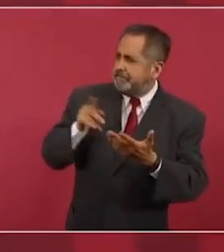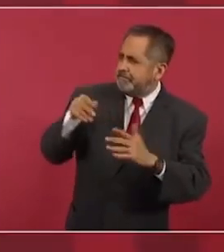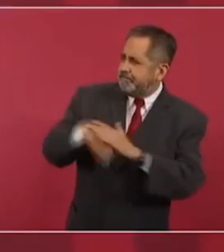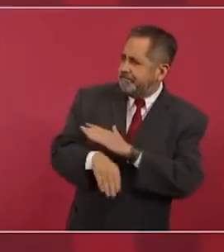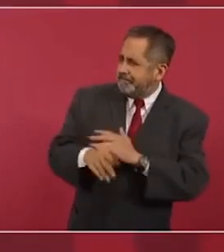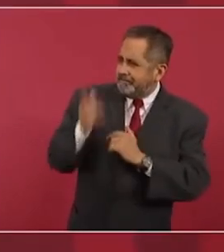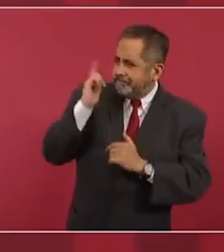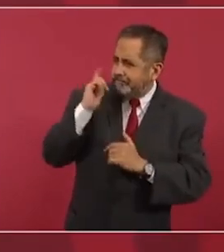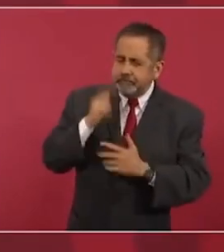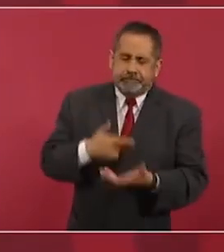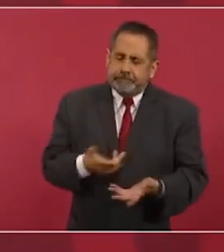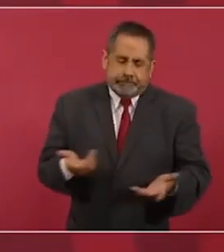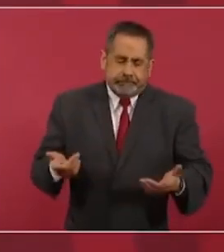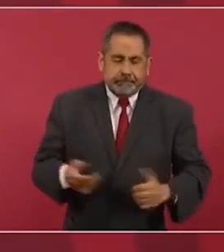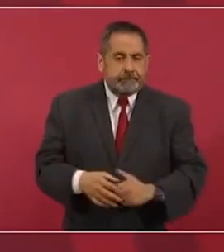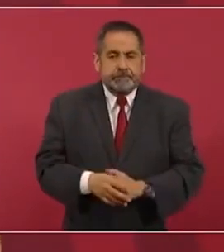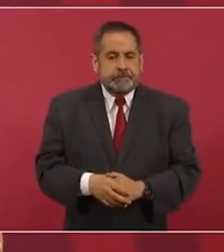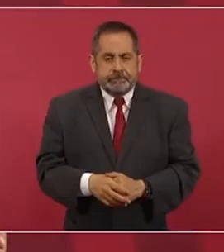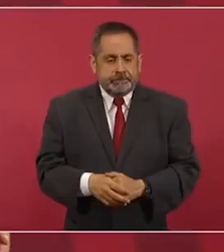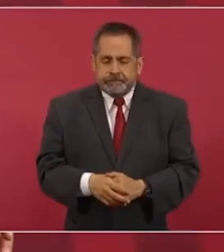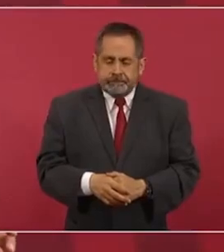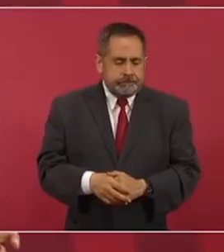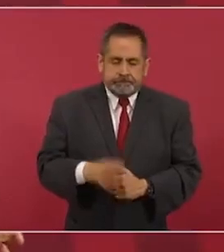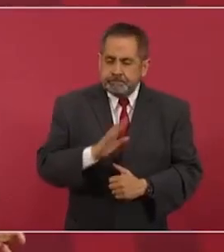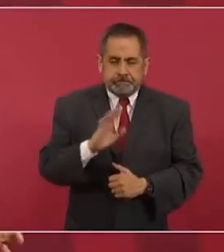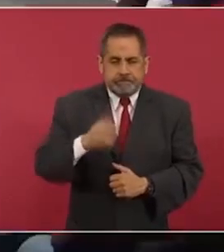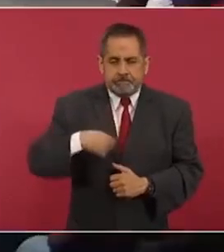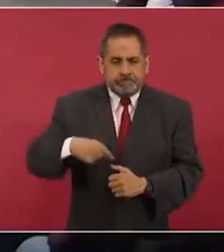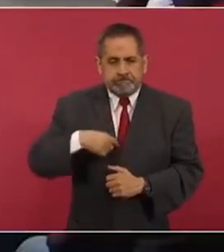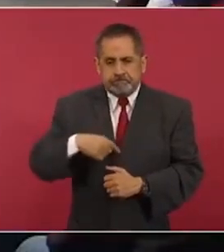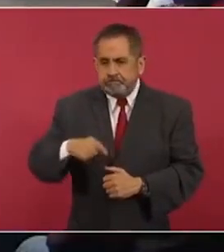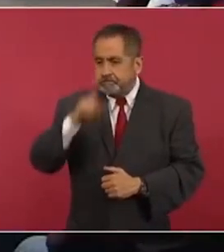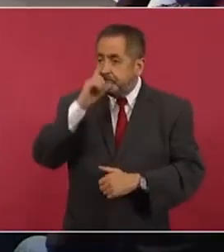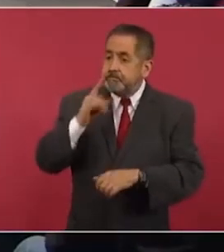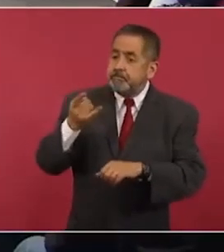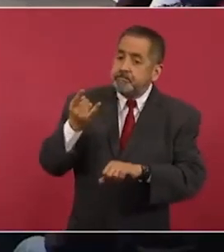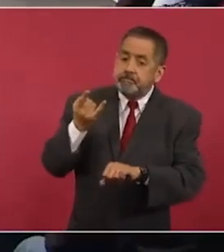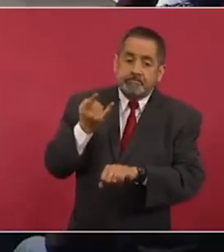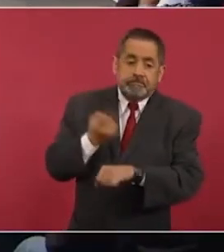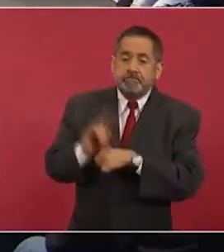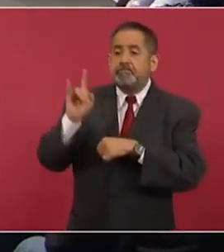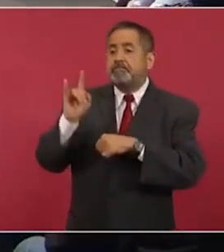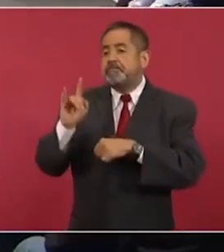pero no podemos fallarle al pueblo.